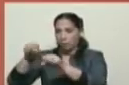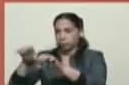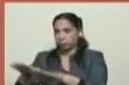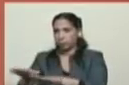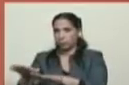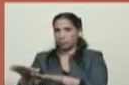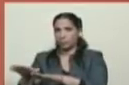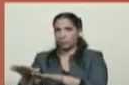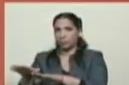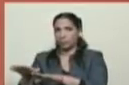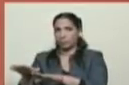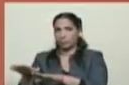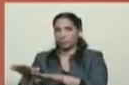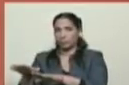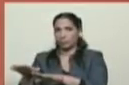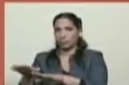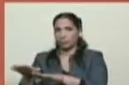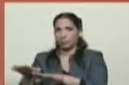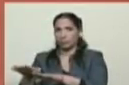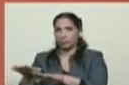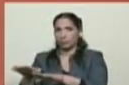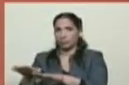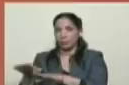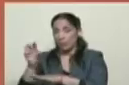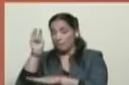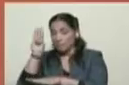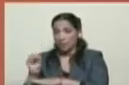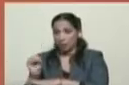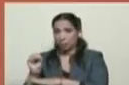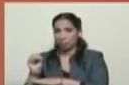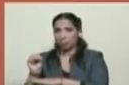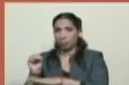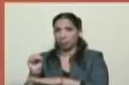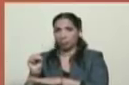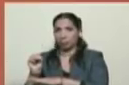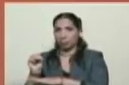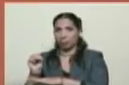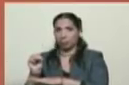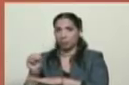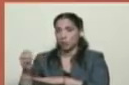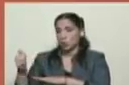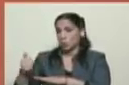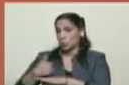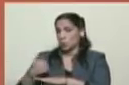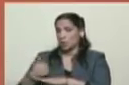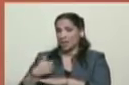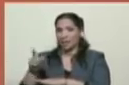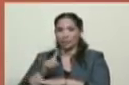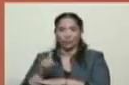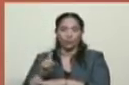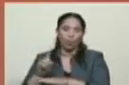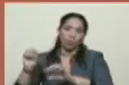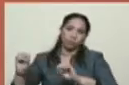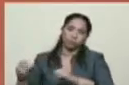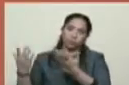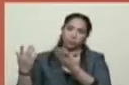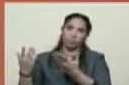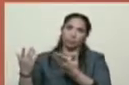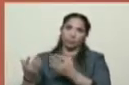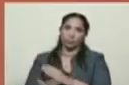Petare. Como quiera que no lograron en modo alguno